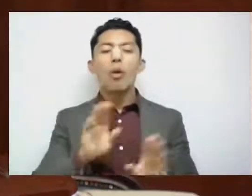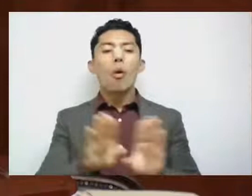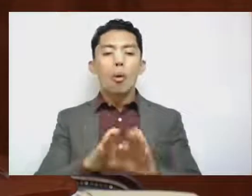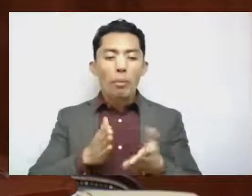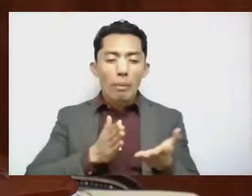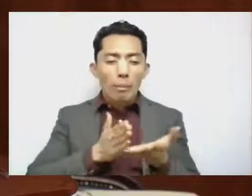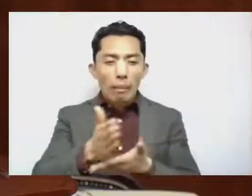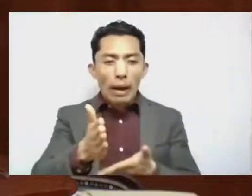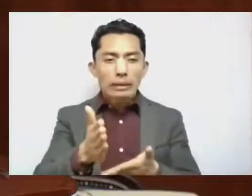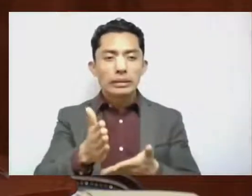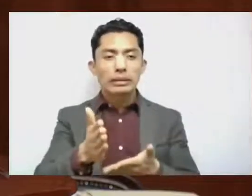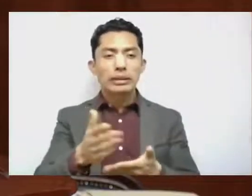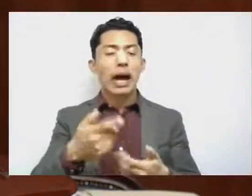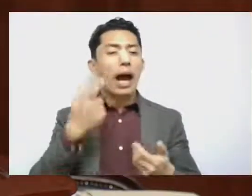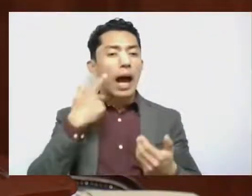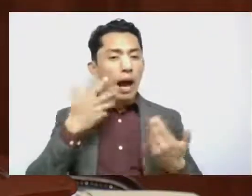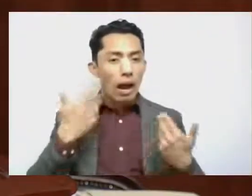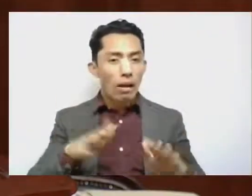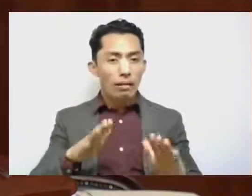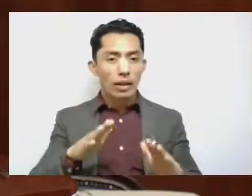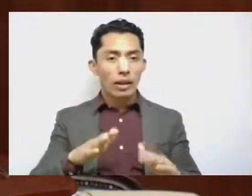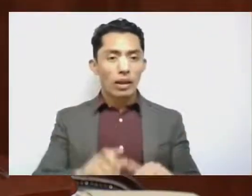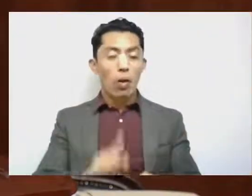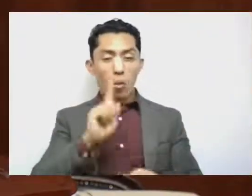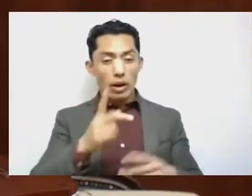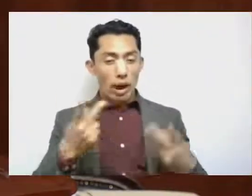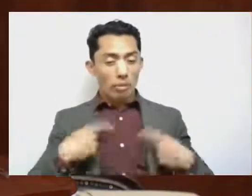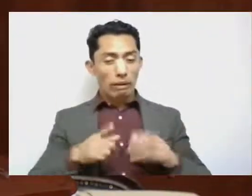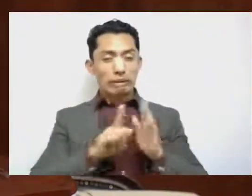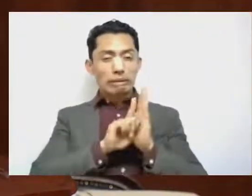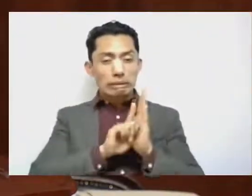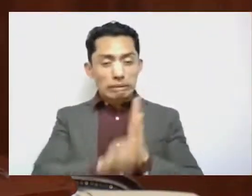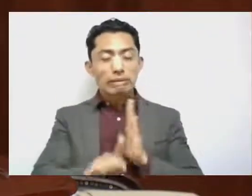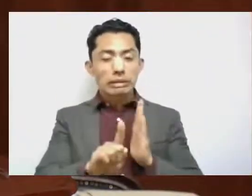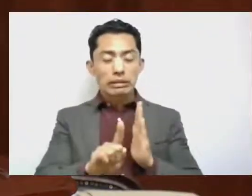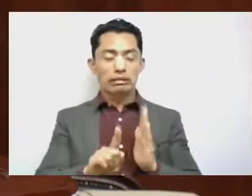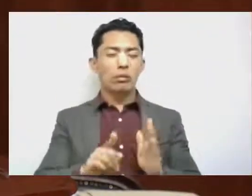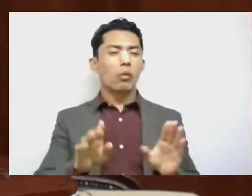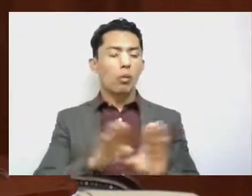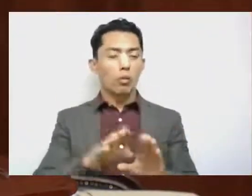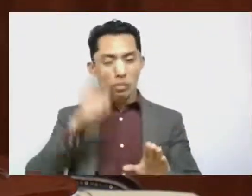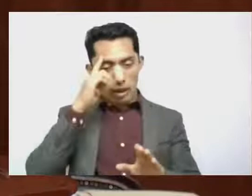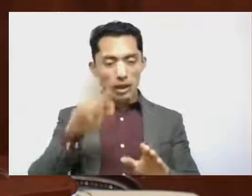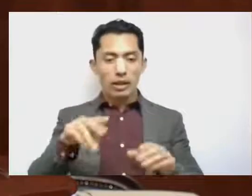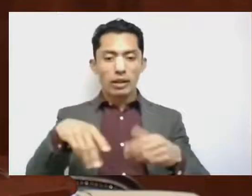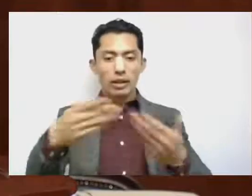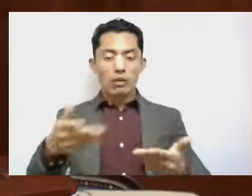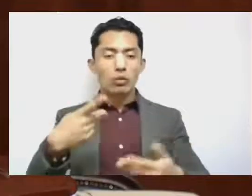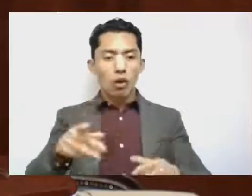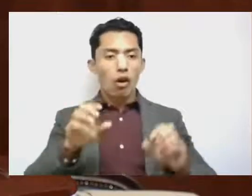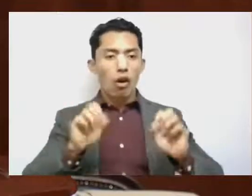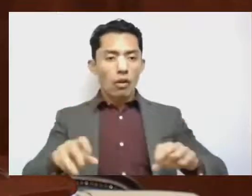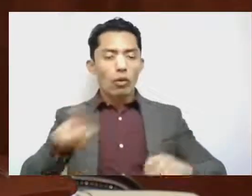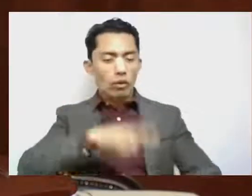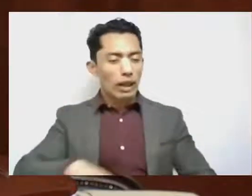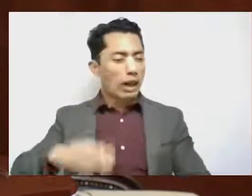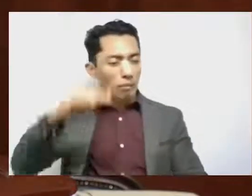trabajos para el acceso cabe otra persona. Imagínense ustedes,